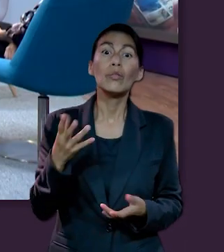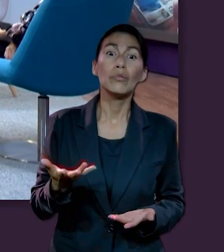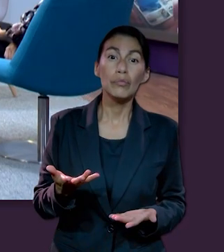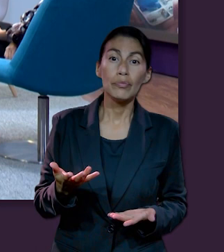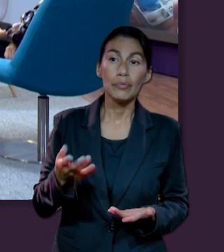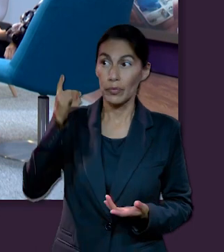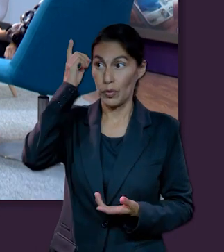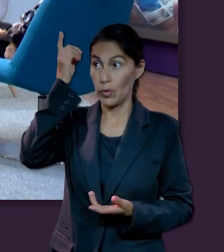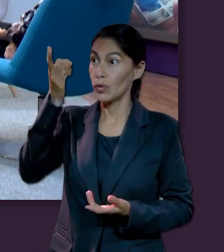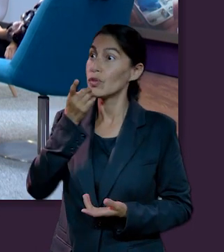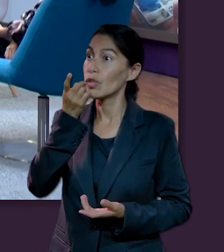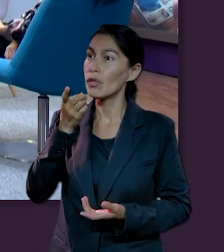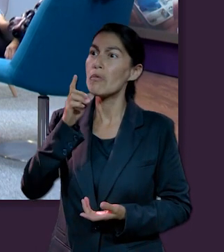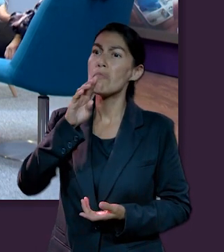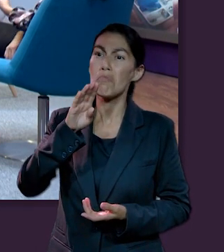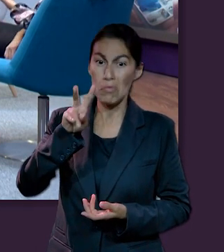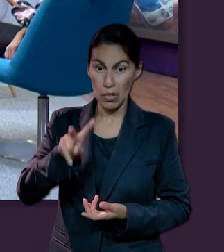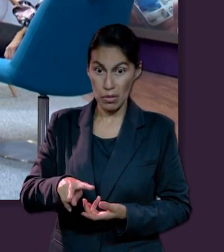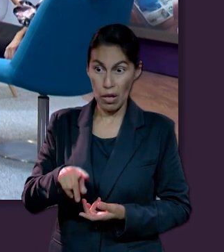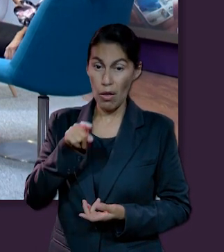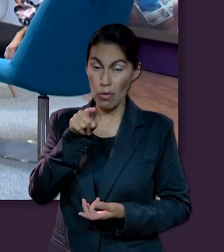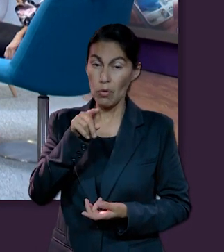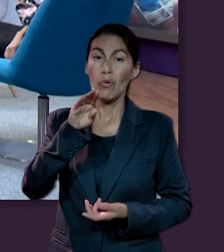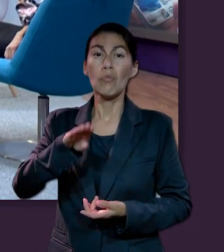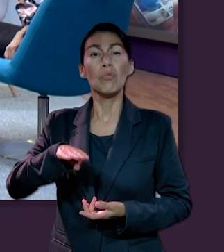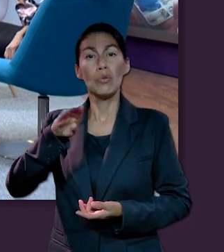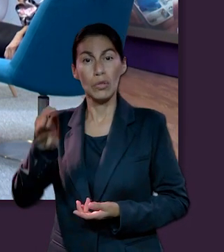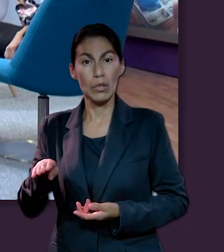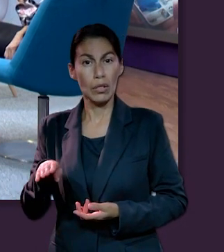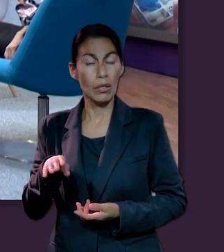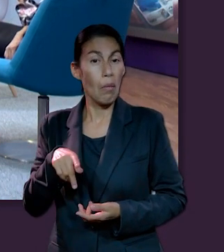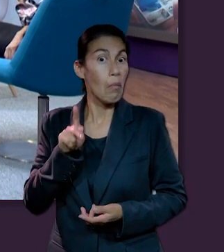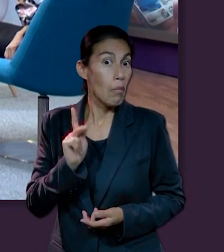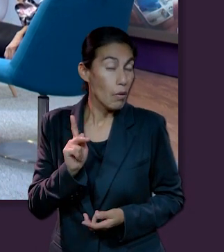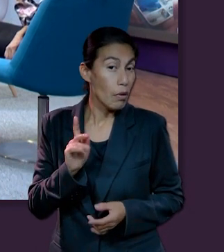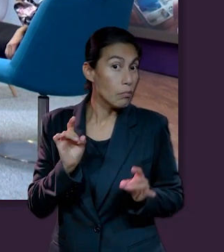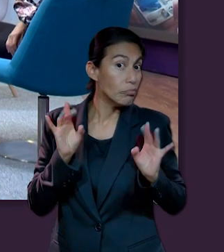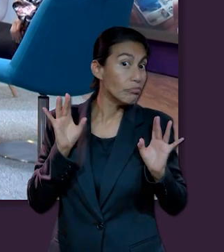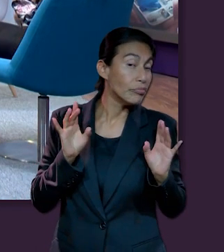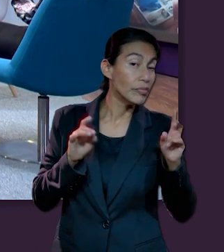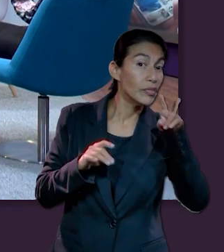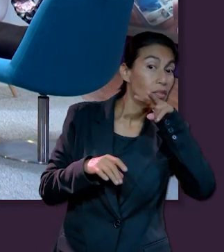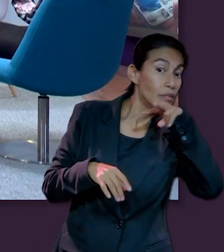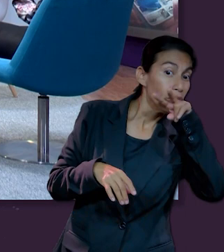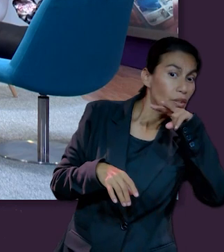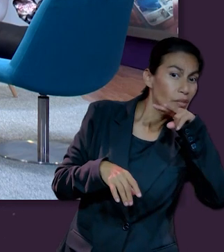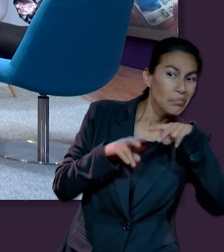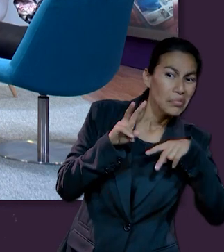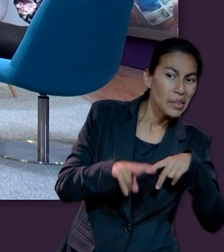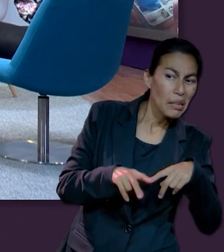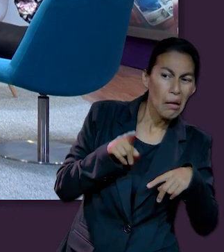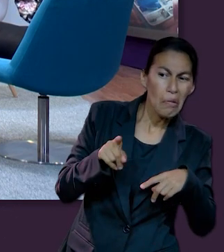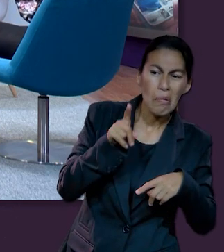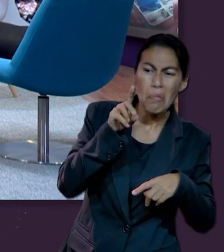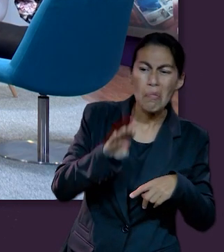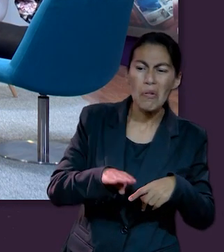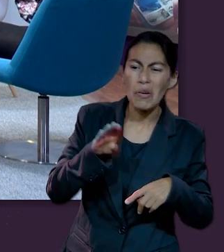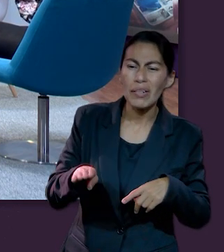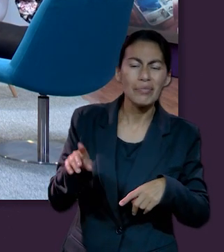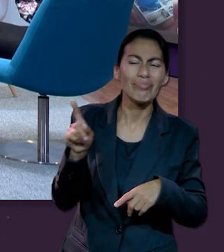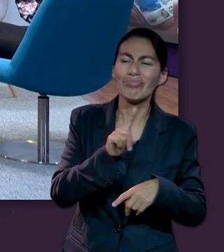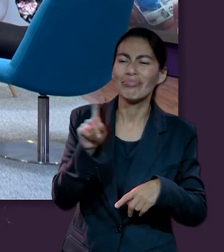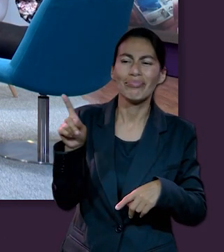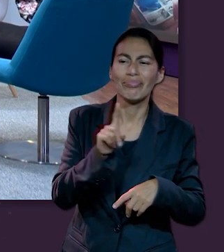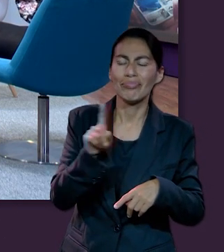Dios dijo, ciertamente morirás. Pero luego apareció la serpiente y dijo, ciertamente no morirás. ¿Por qué